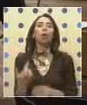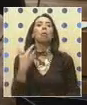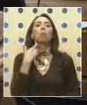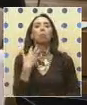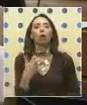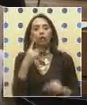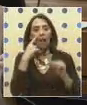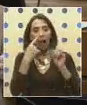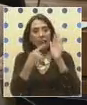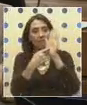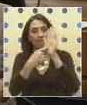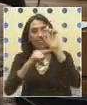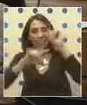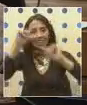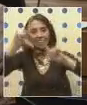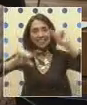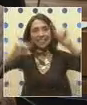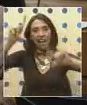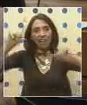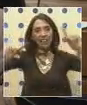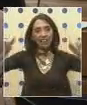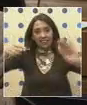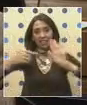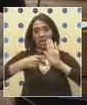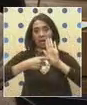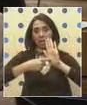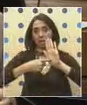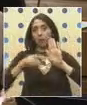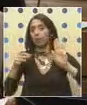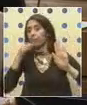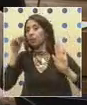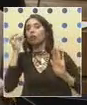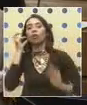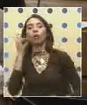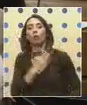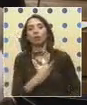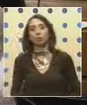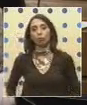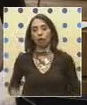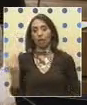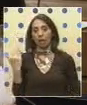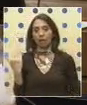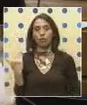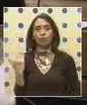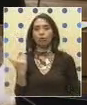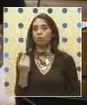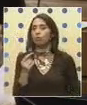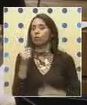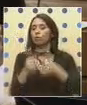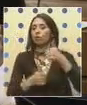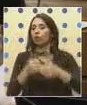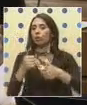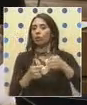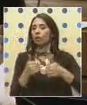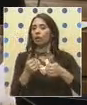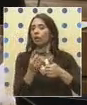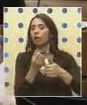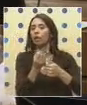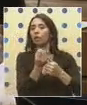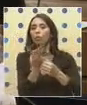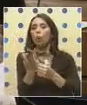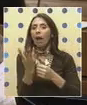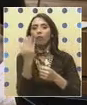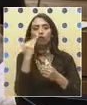en las estadísticas? Precisamente, como señalaba una diputada anteriormente, la cantidad de